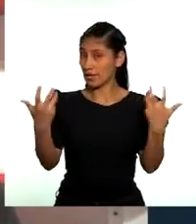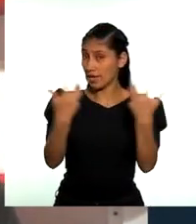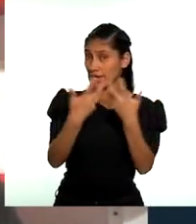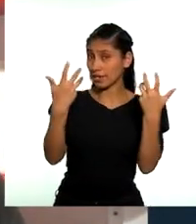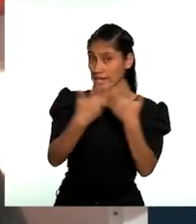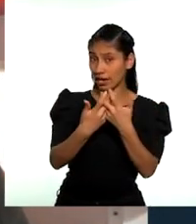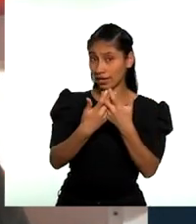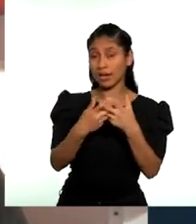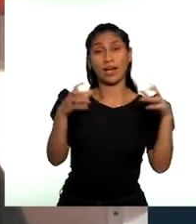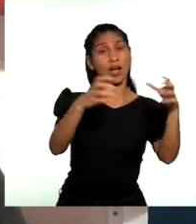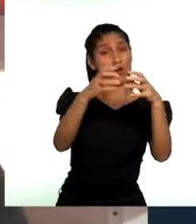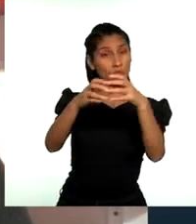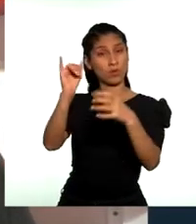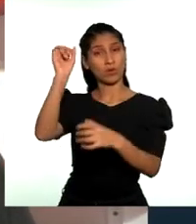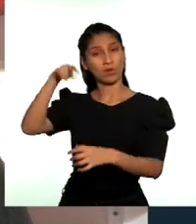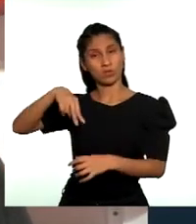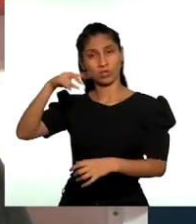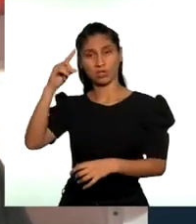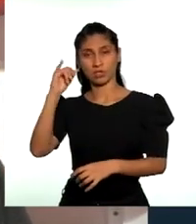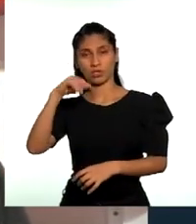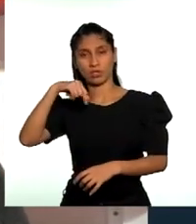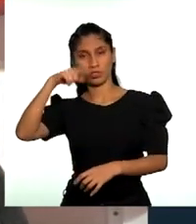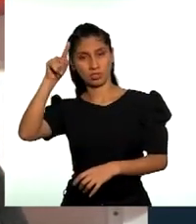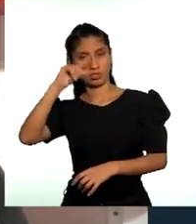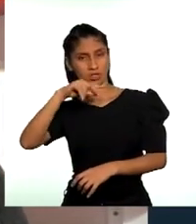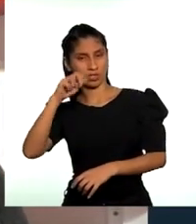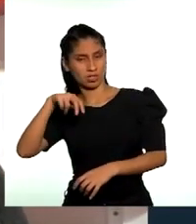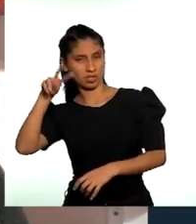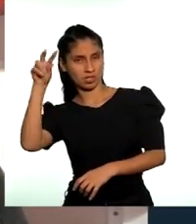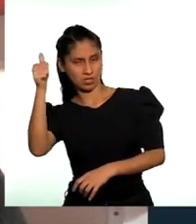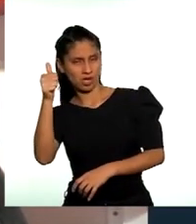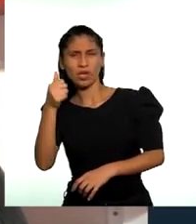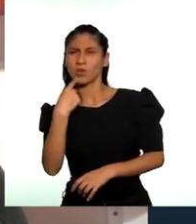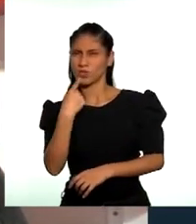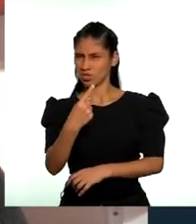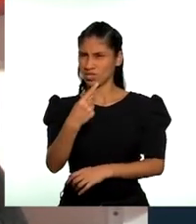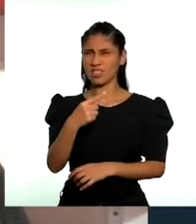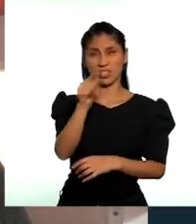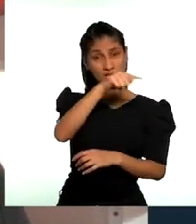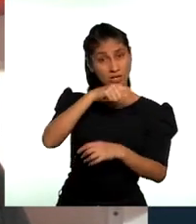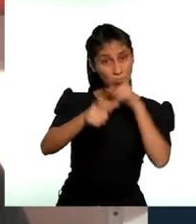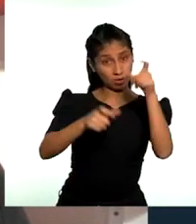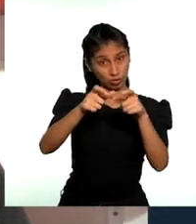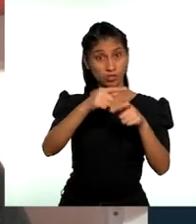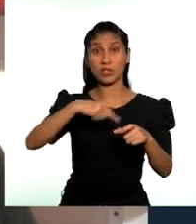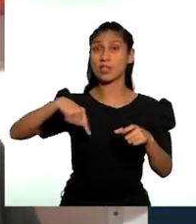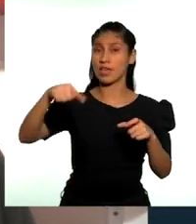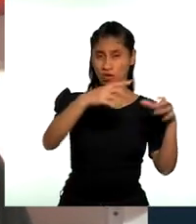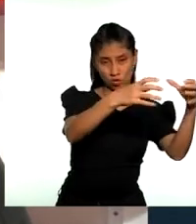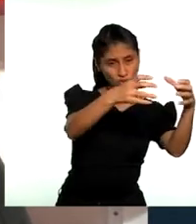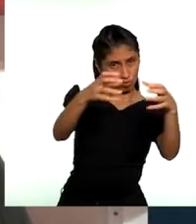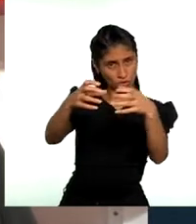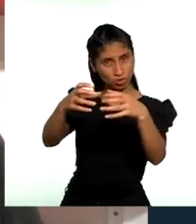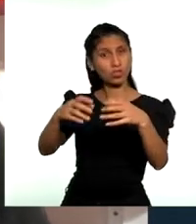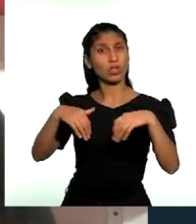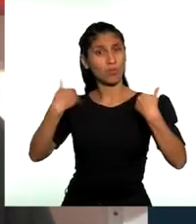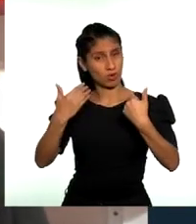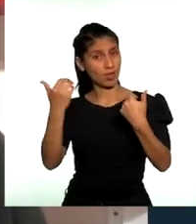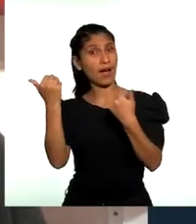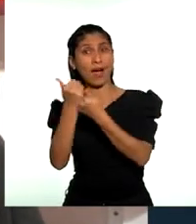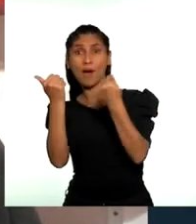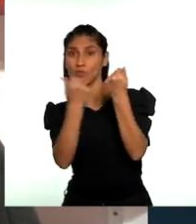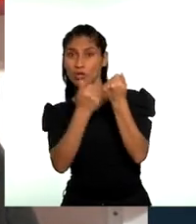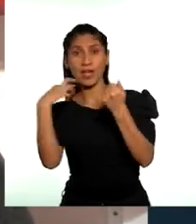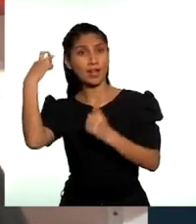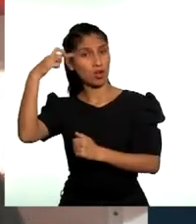Cuando hablamos de participación política, hablamos de que no solamente las personas